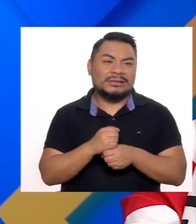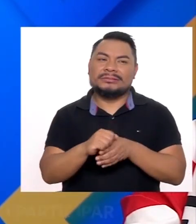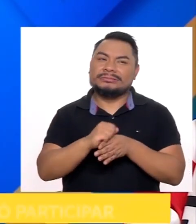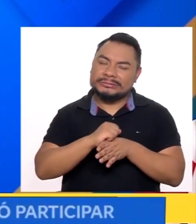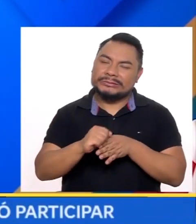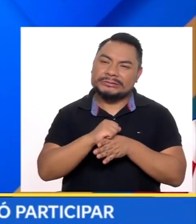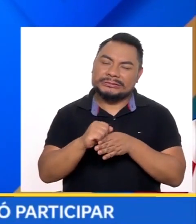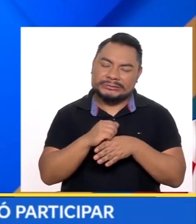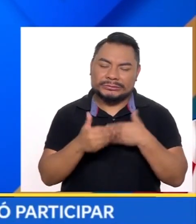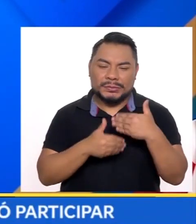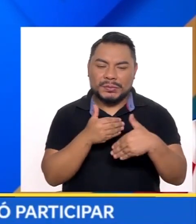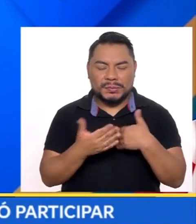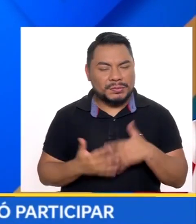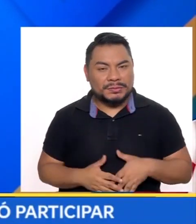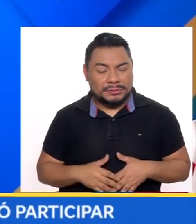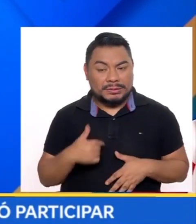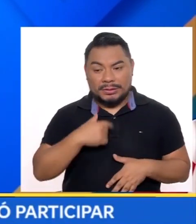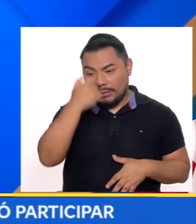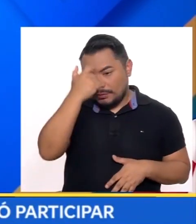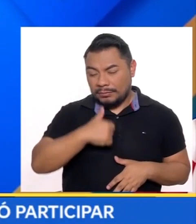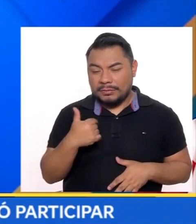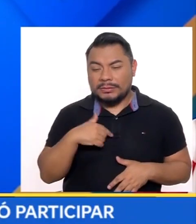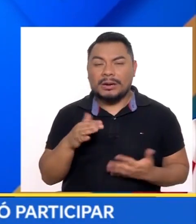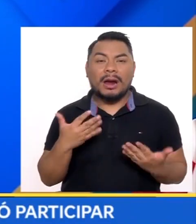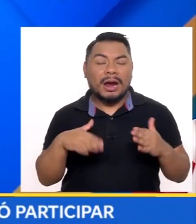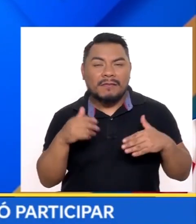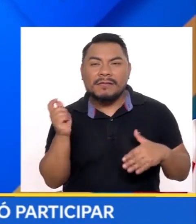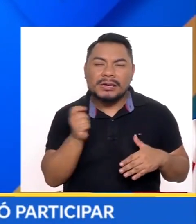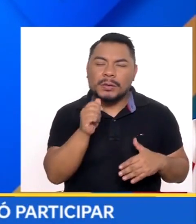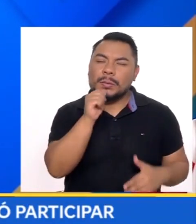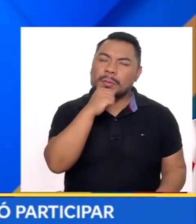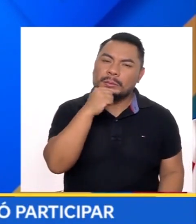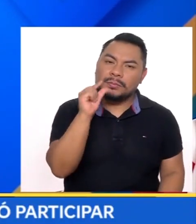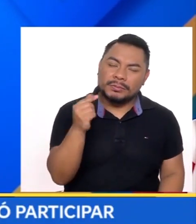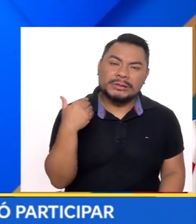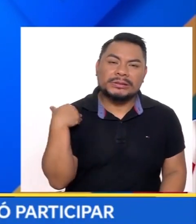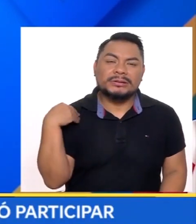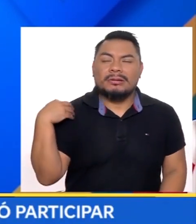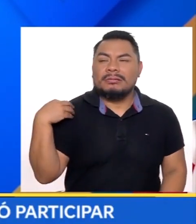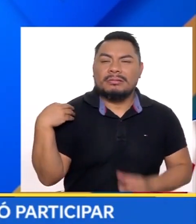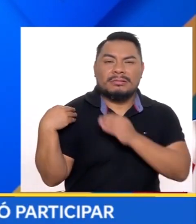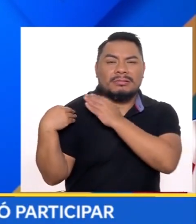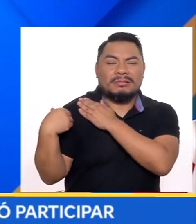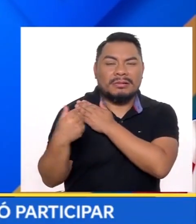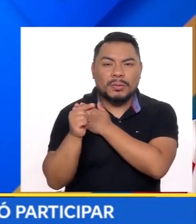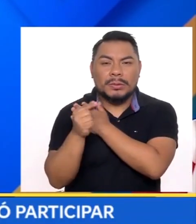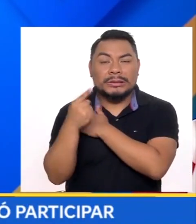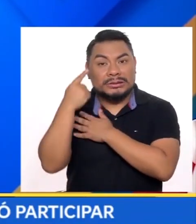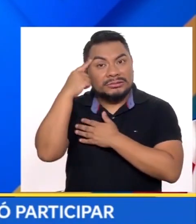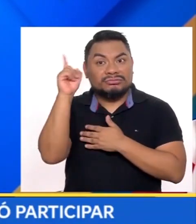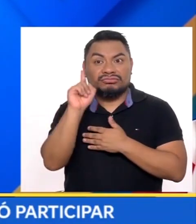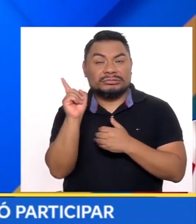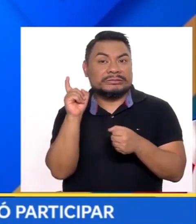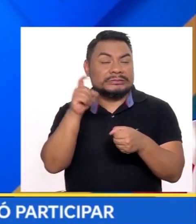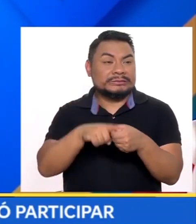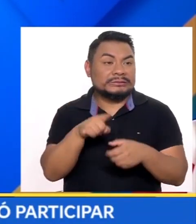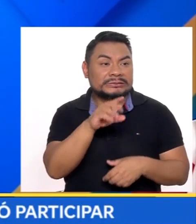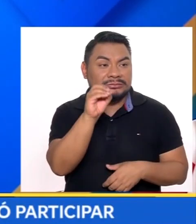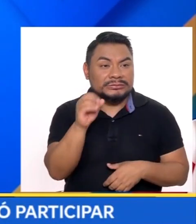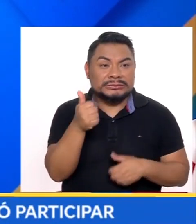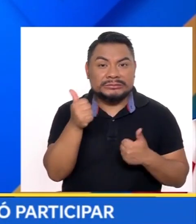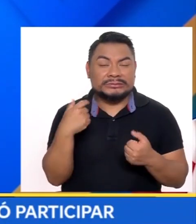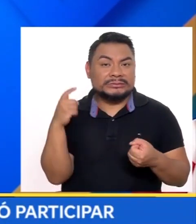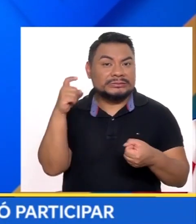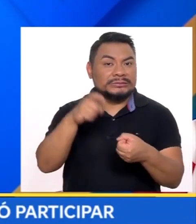En lo personal Por mi nivel de lesión A veces tengo un poco De dificultades Por el hombro Hasta el último No sabía si iba a llegar Al 100%